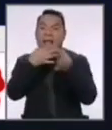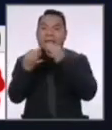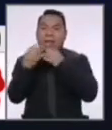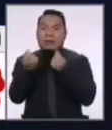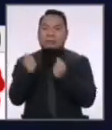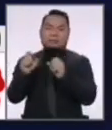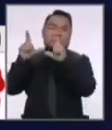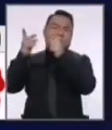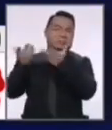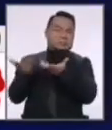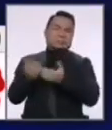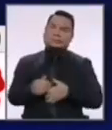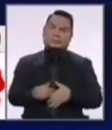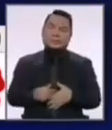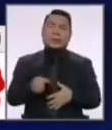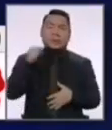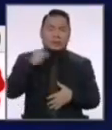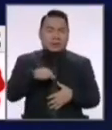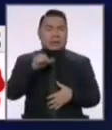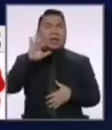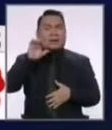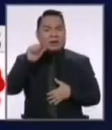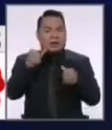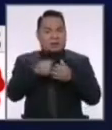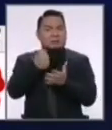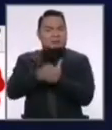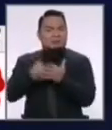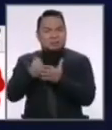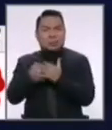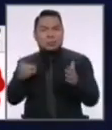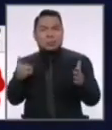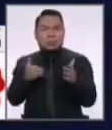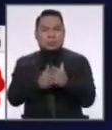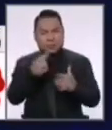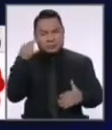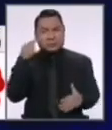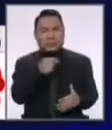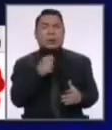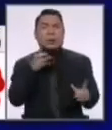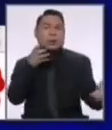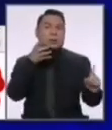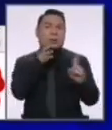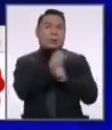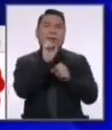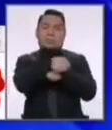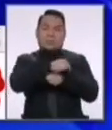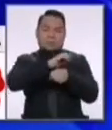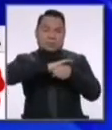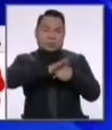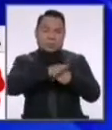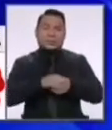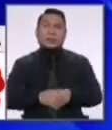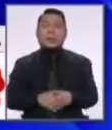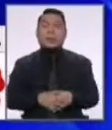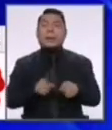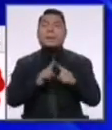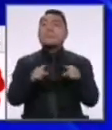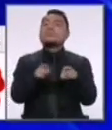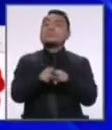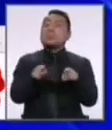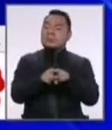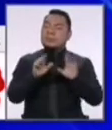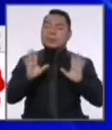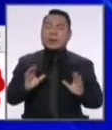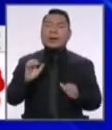El Frente Amplio tiene que combatir ciertamente la lucha para lograr vencer el COVID, pero al mismo